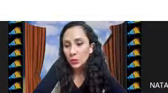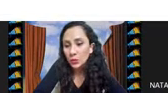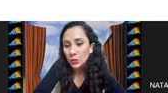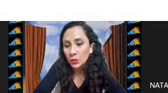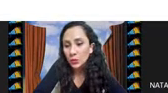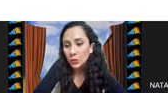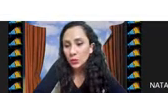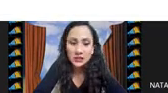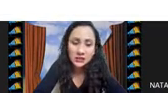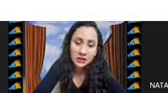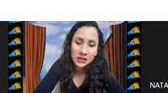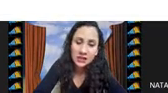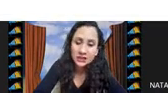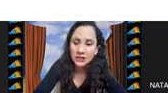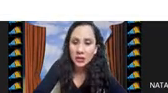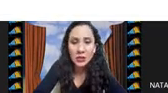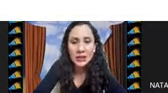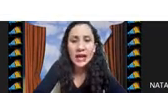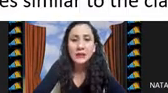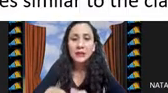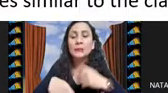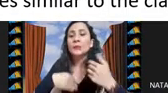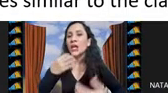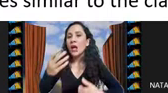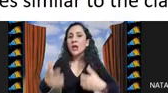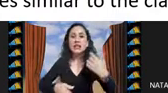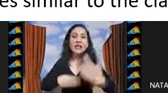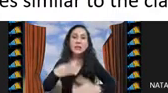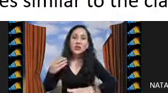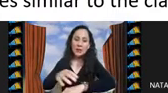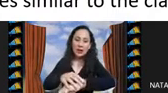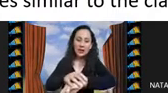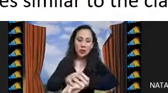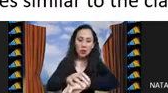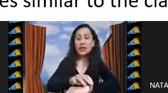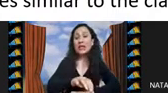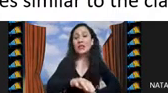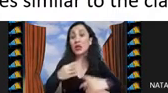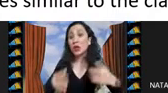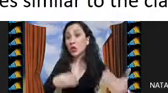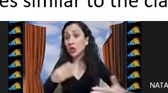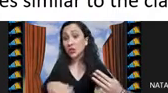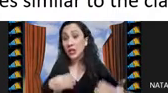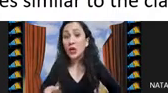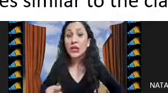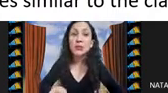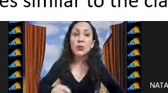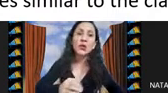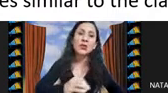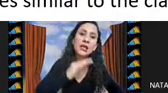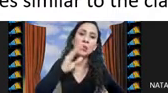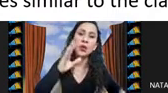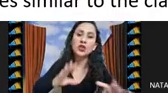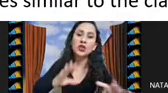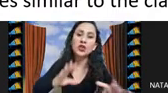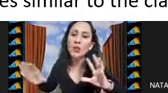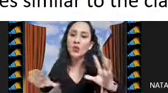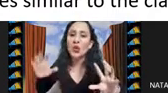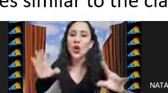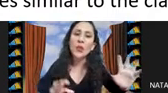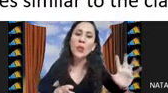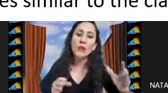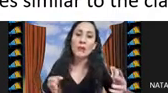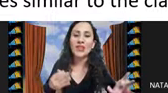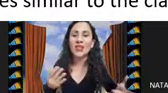el que le iba mejor que a las otras estrategias del estado del arte seguimos trabajando con analizar otros algoritmos y pues